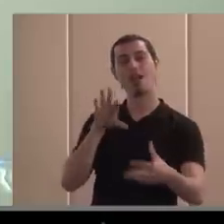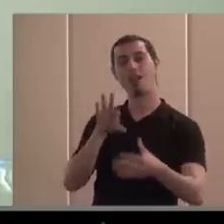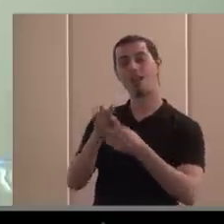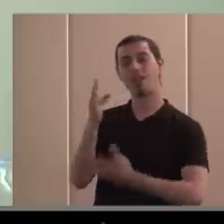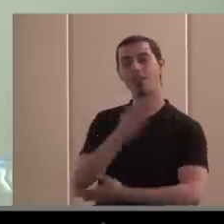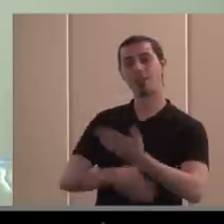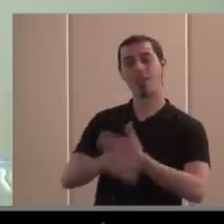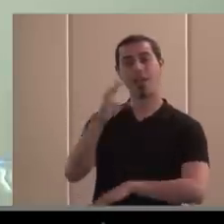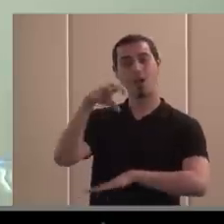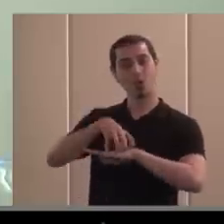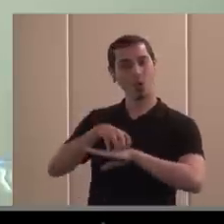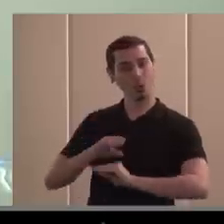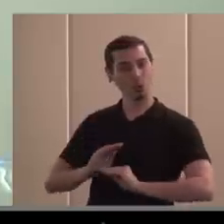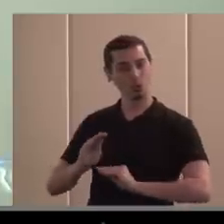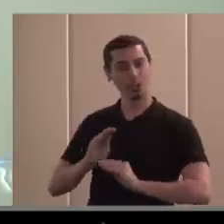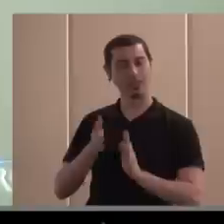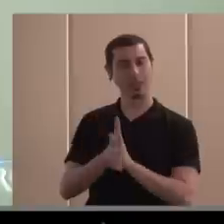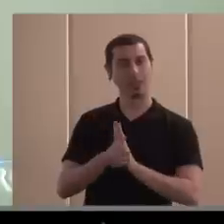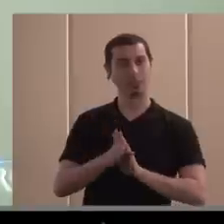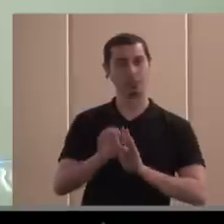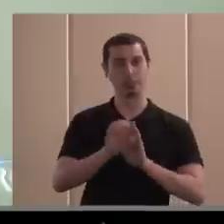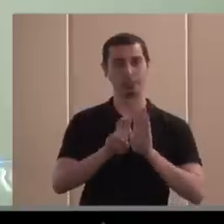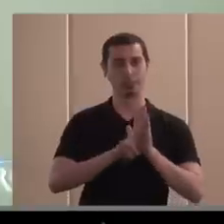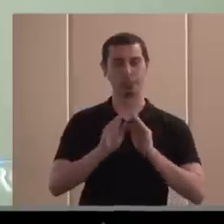Cayo tiene un currículum impresionante.